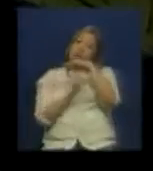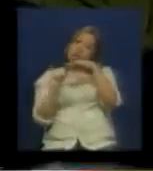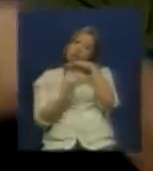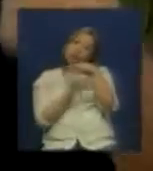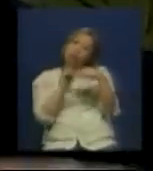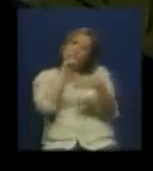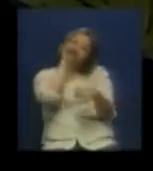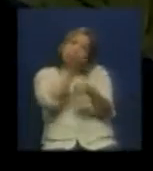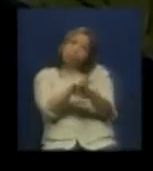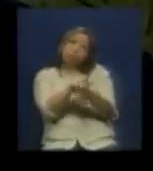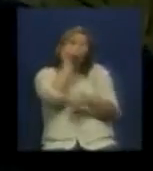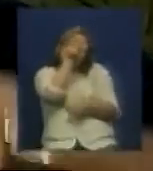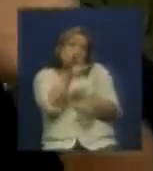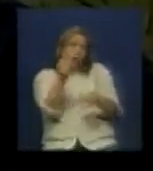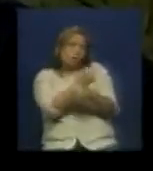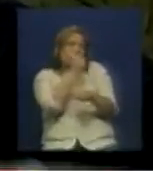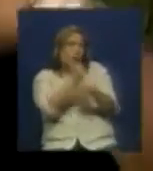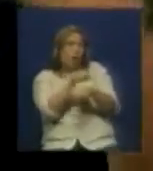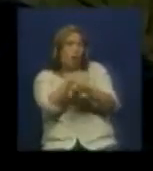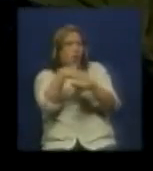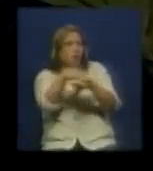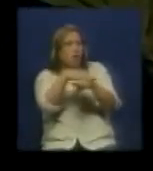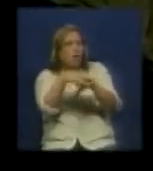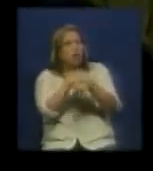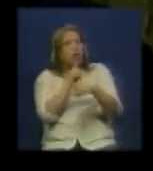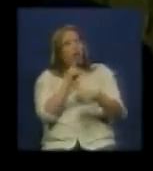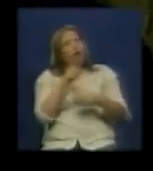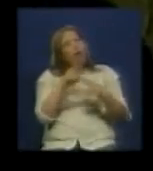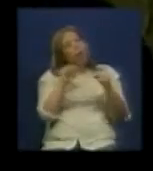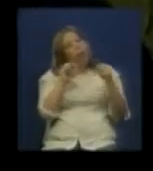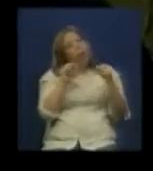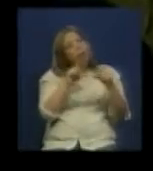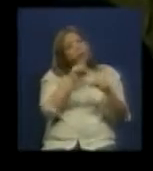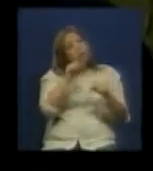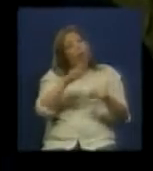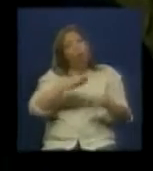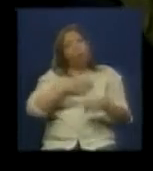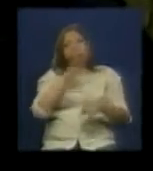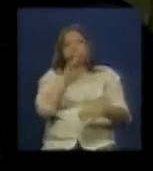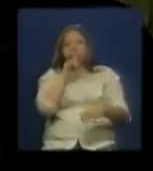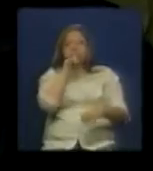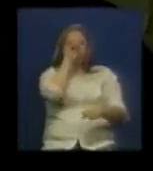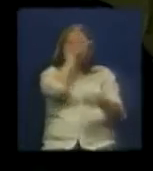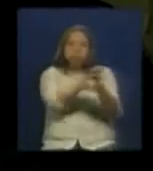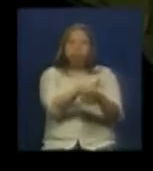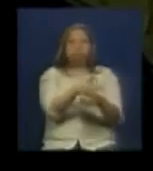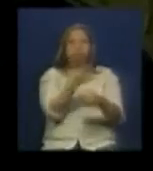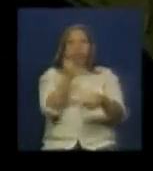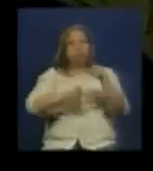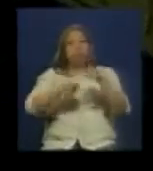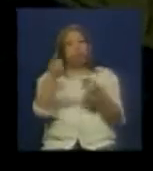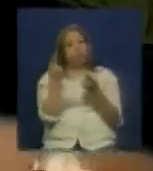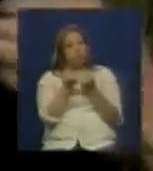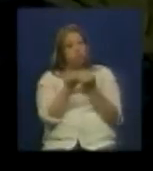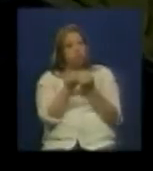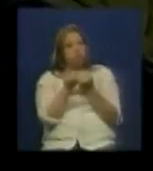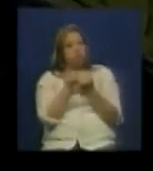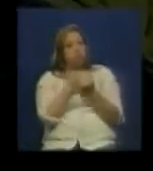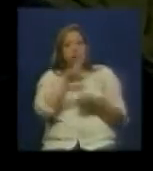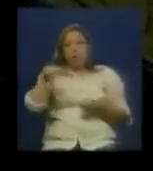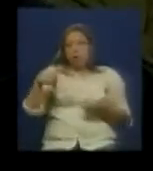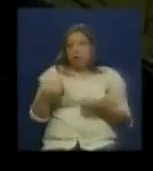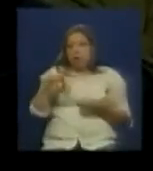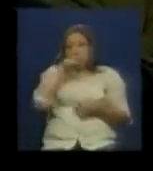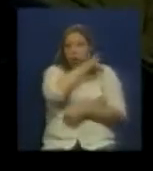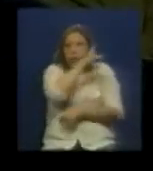cuando ha habido elementos en alcaldías en gobernaciones que por medio de unos recursos se hacen dueños de sectores